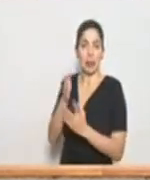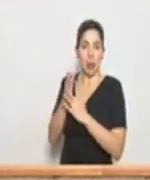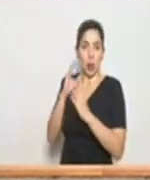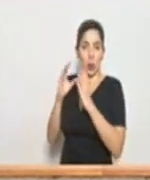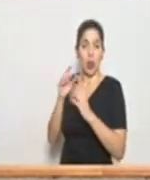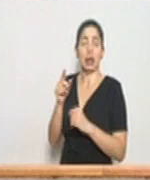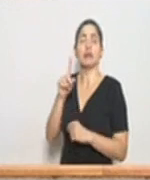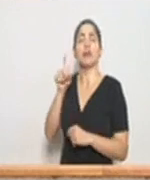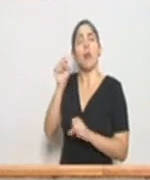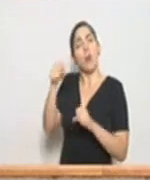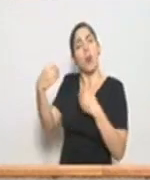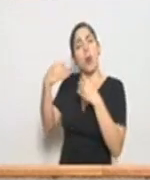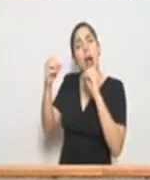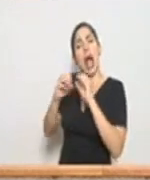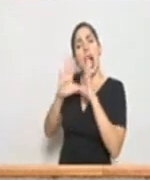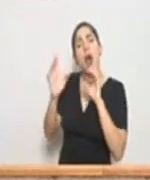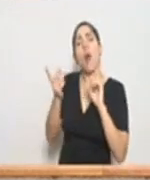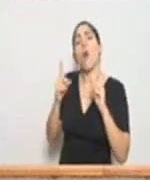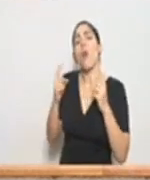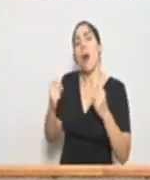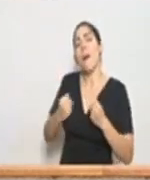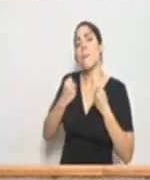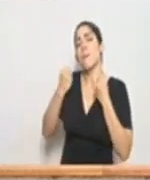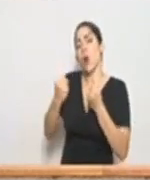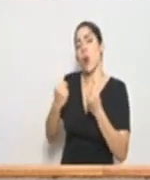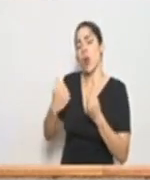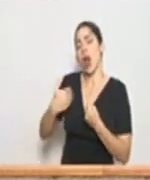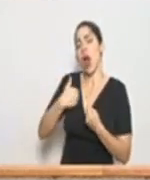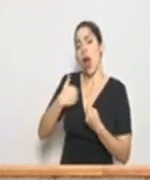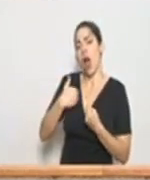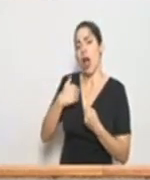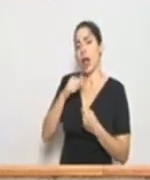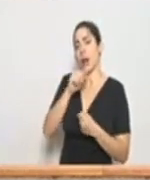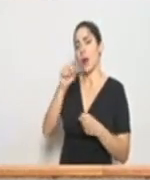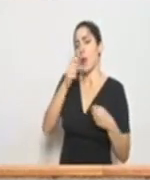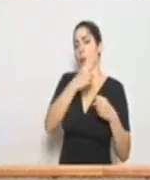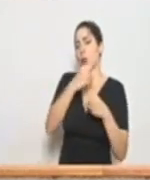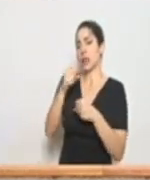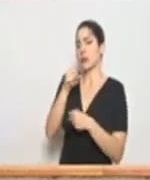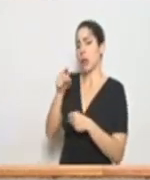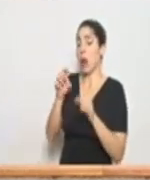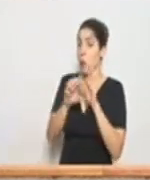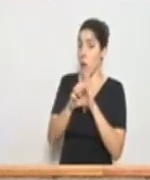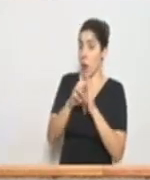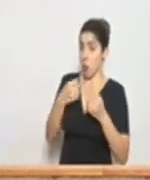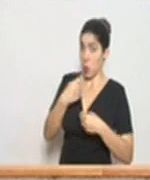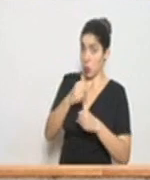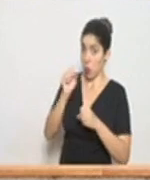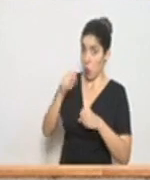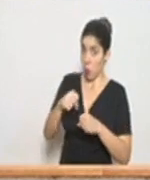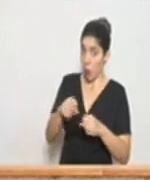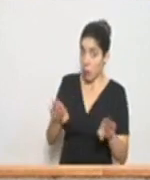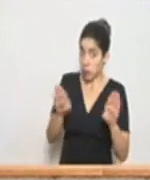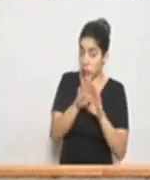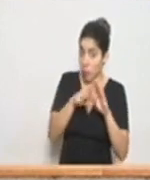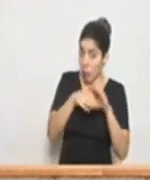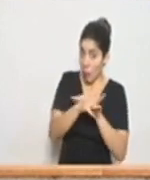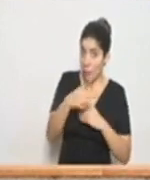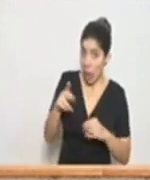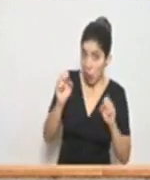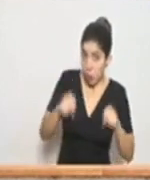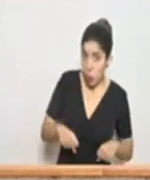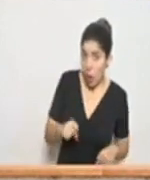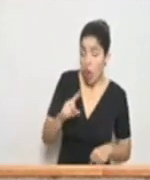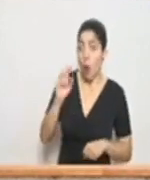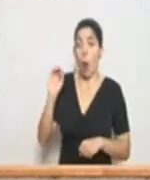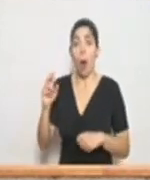aclararnos cuáles son las potestades que tienen en este momento las municipalidades? Por ejemplo, ¿pueden clausurar ingreso a playas? ¿Pueden prohibir